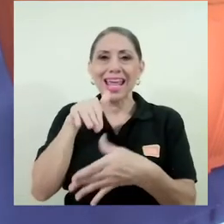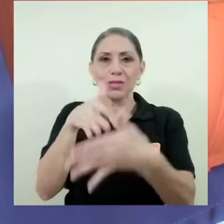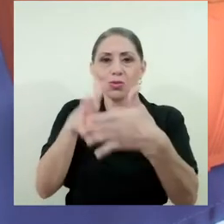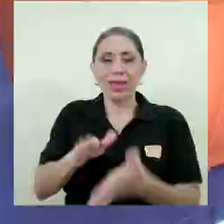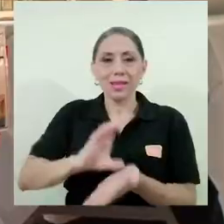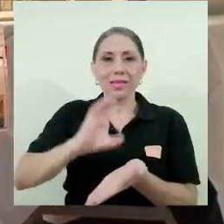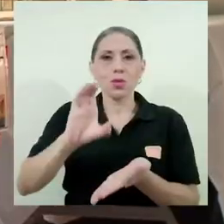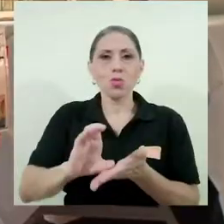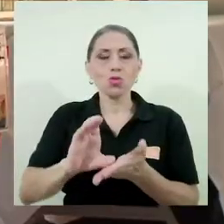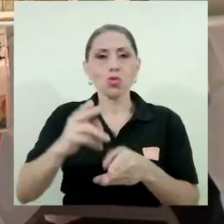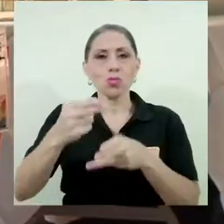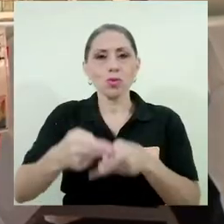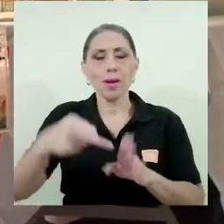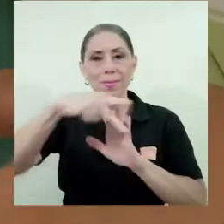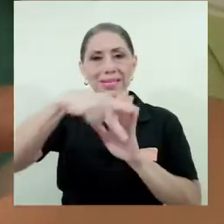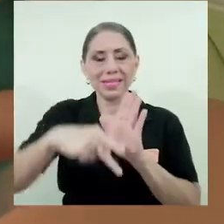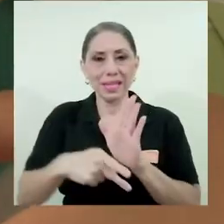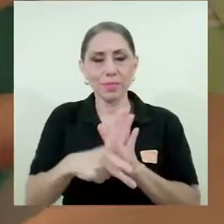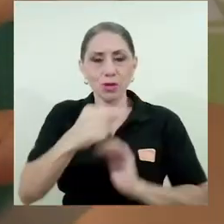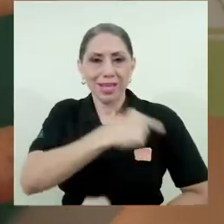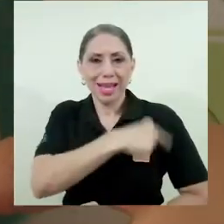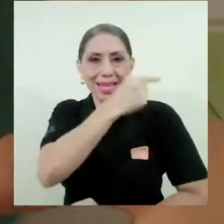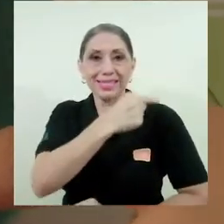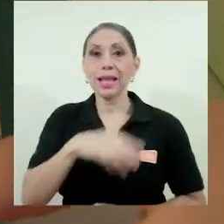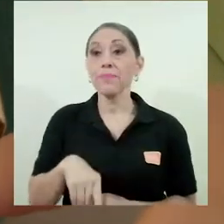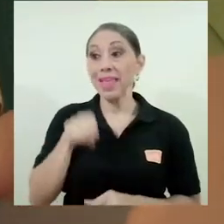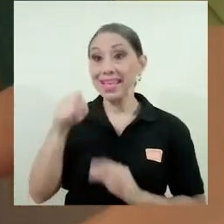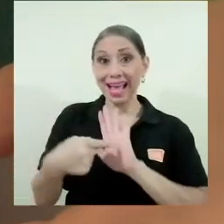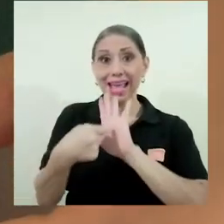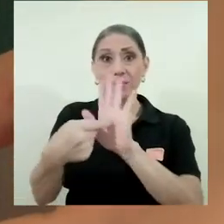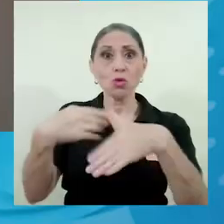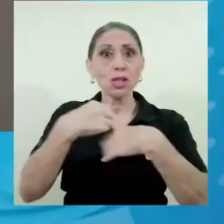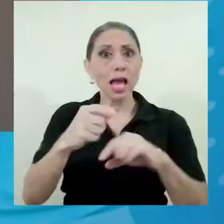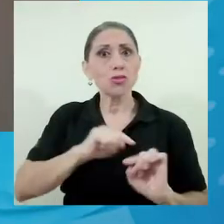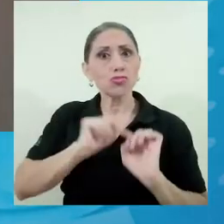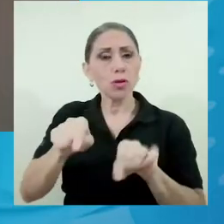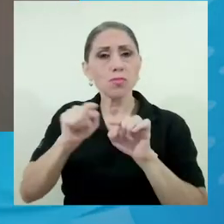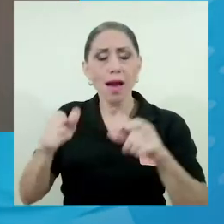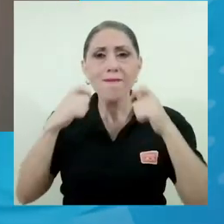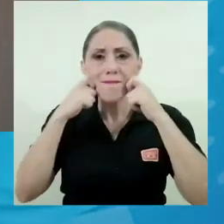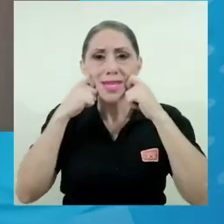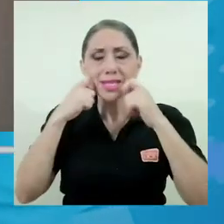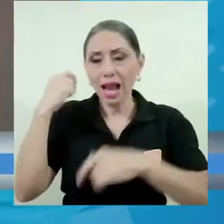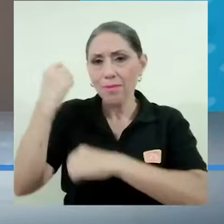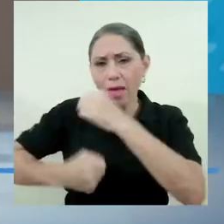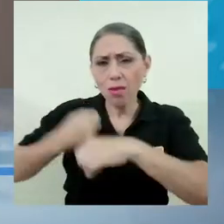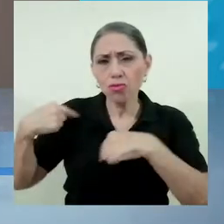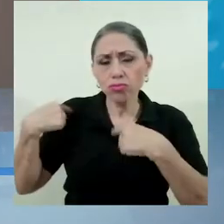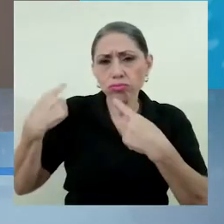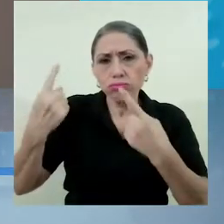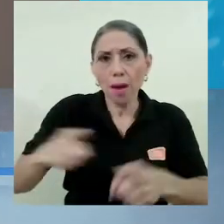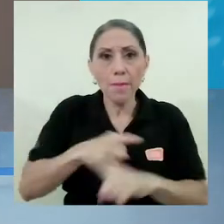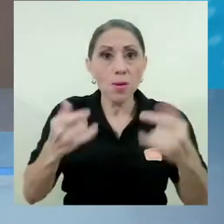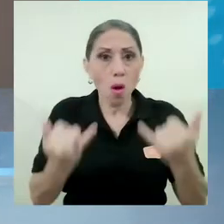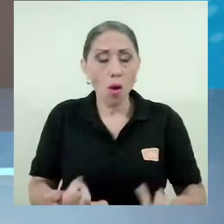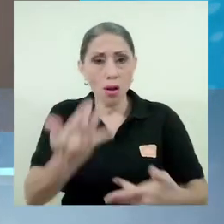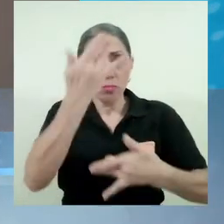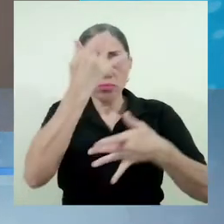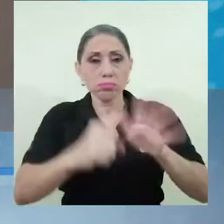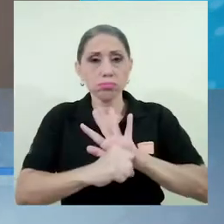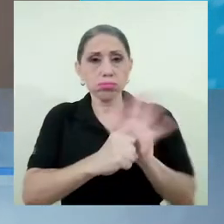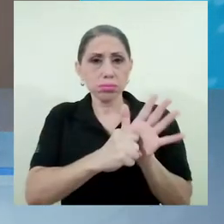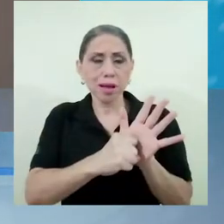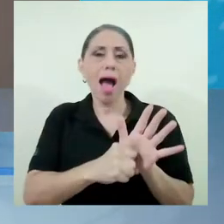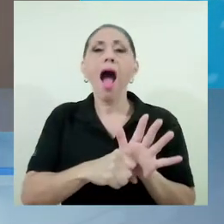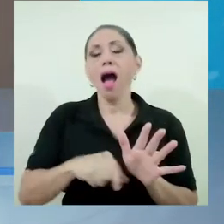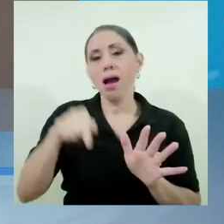Gerencia. La expo se ha realizado durante todos estos años de manera física, sin embargo, dada la pandemia que está pasando en el país, pues